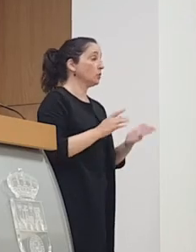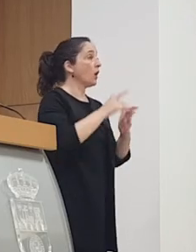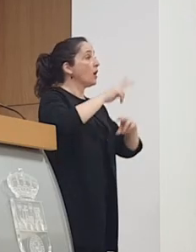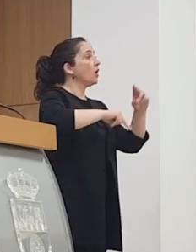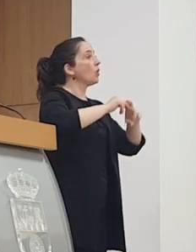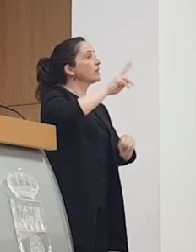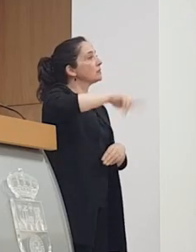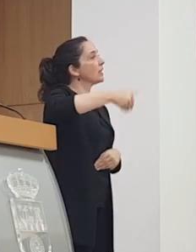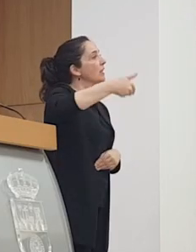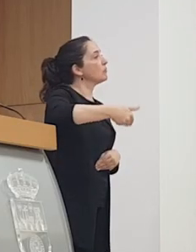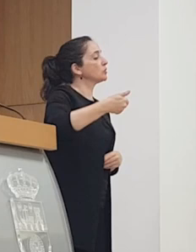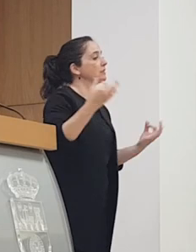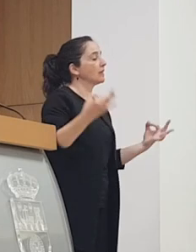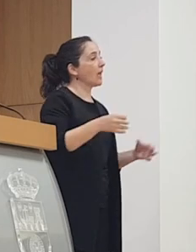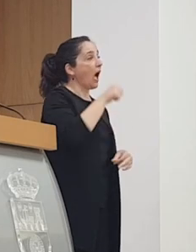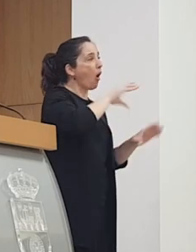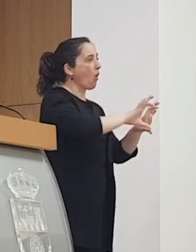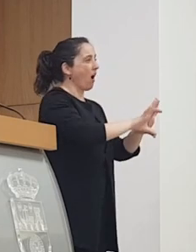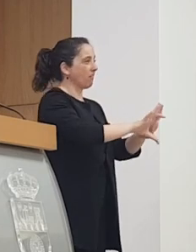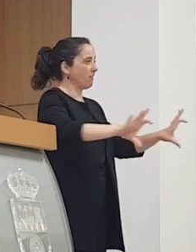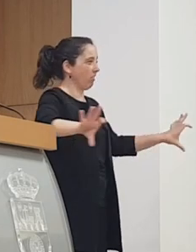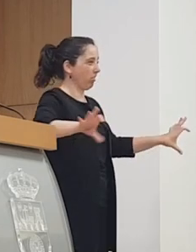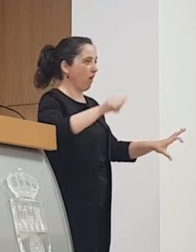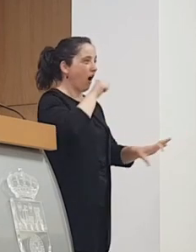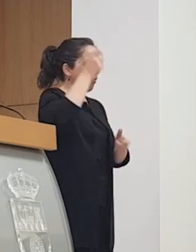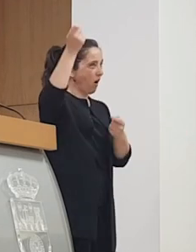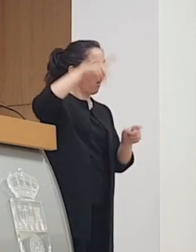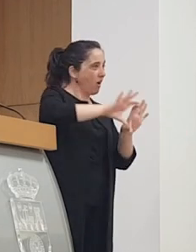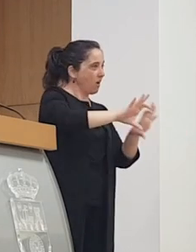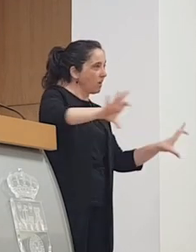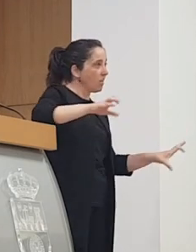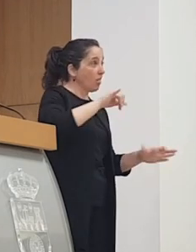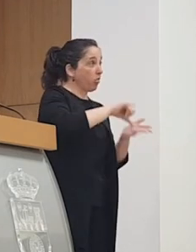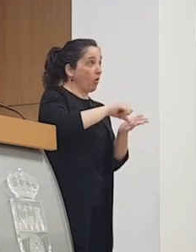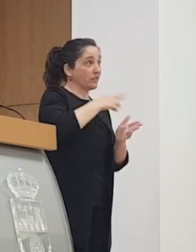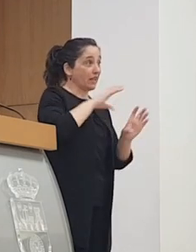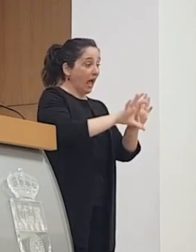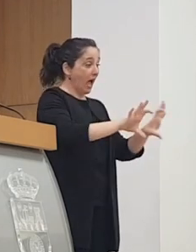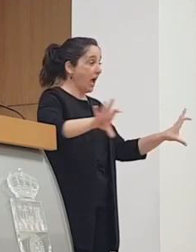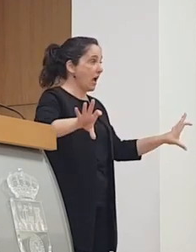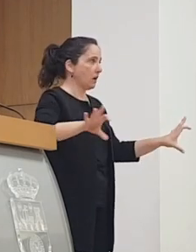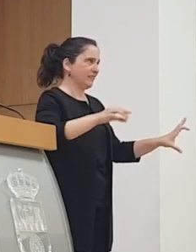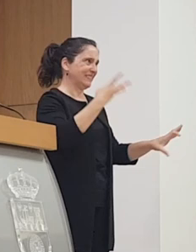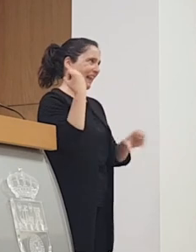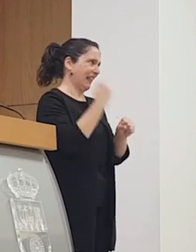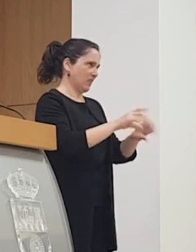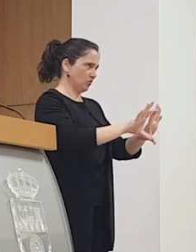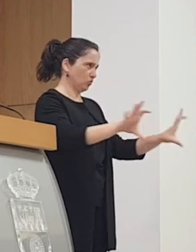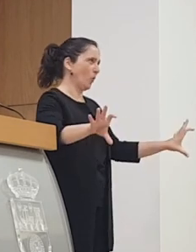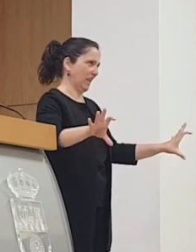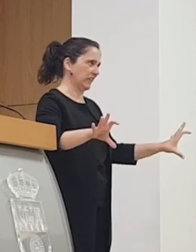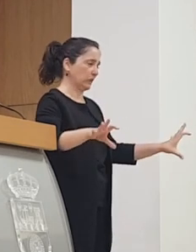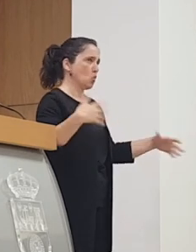importante tenemos el agua la canalización del agua que viene a la ciudad de Santander tiene 30 años es del año